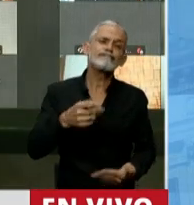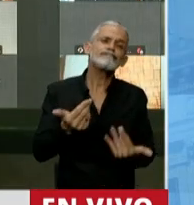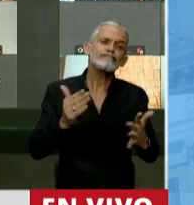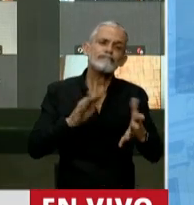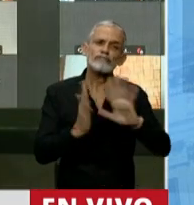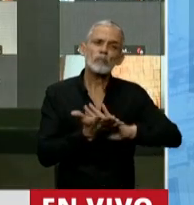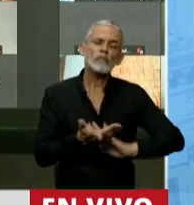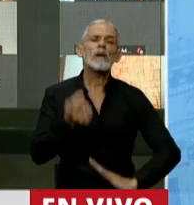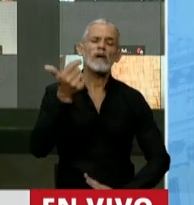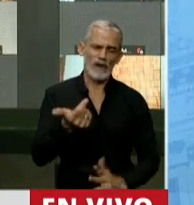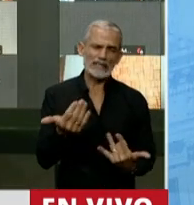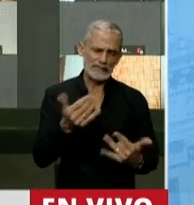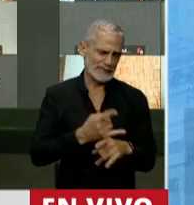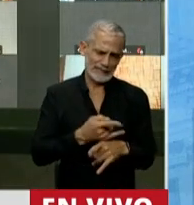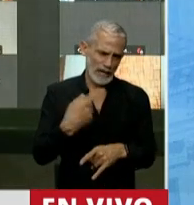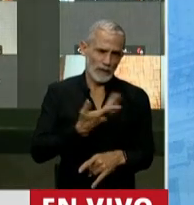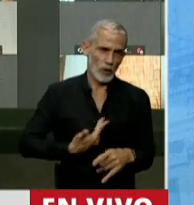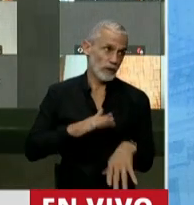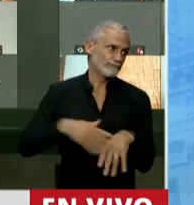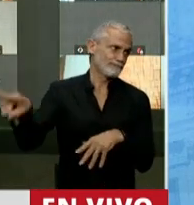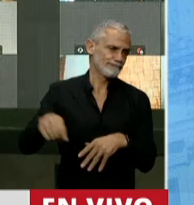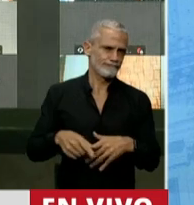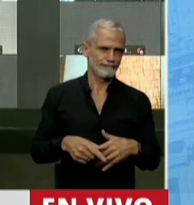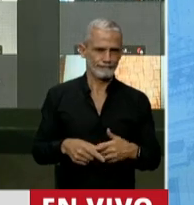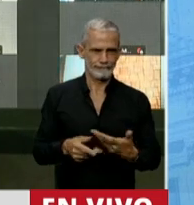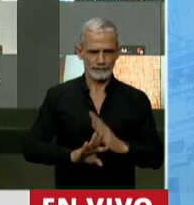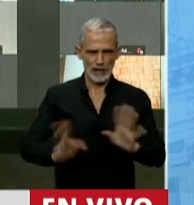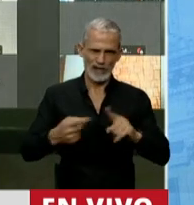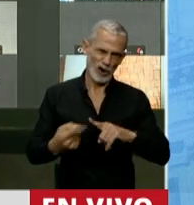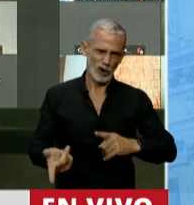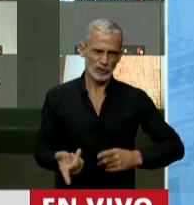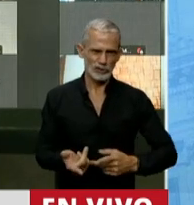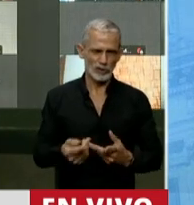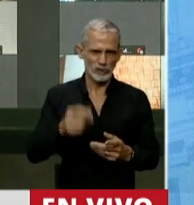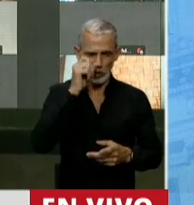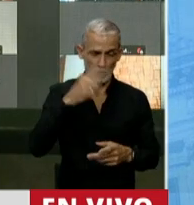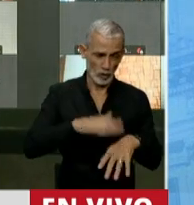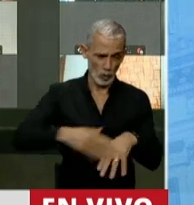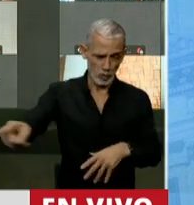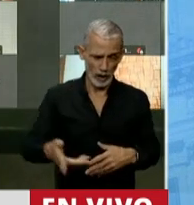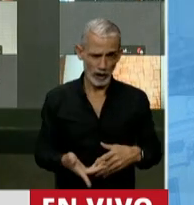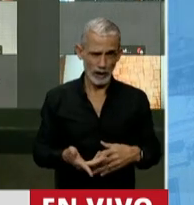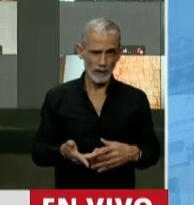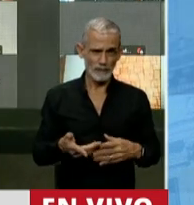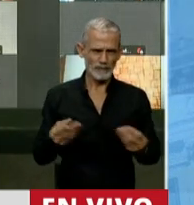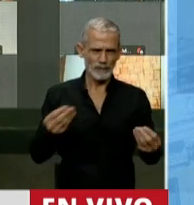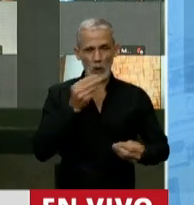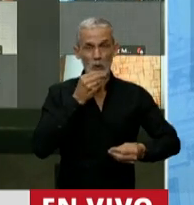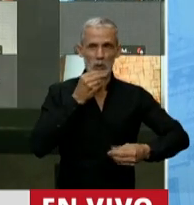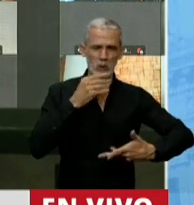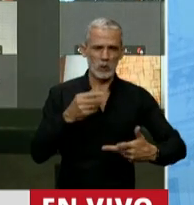modo más fácil, la manera más rápida para tapar las graves